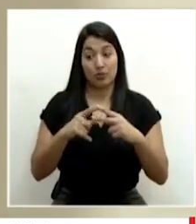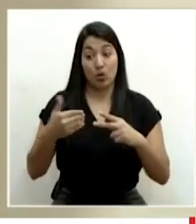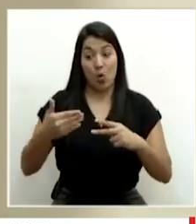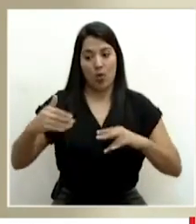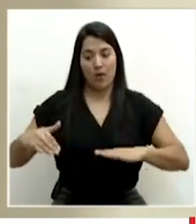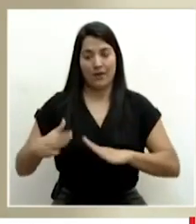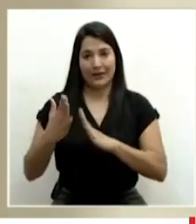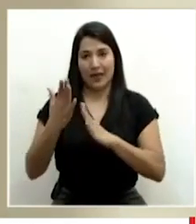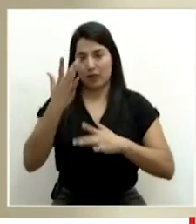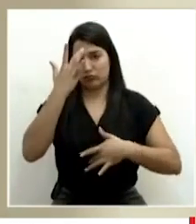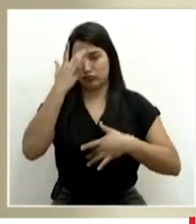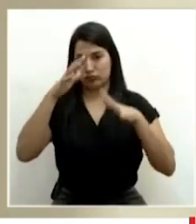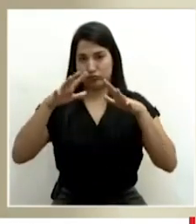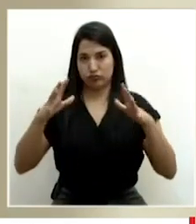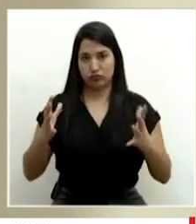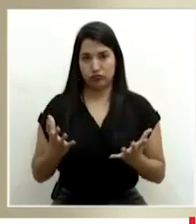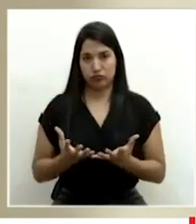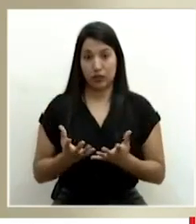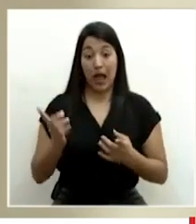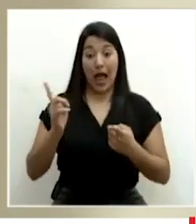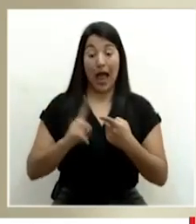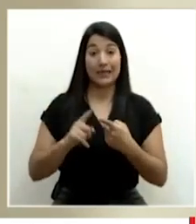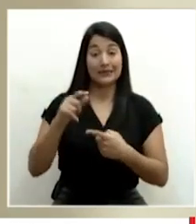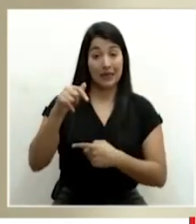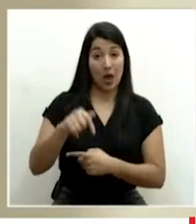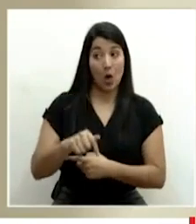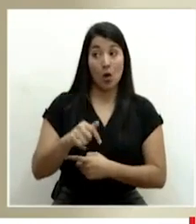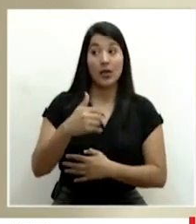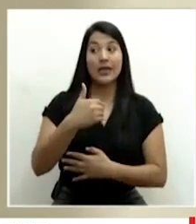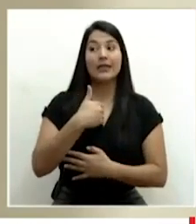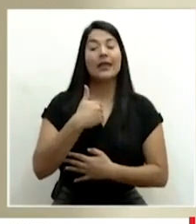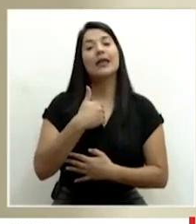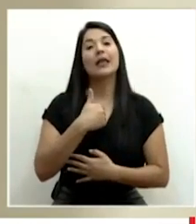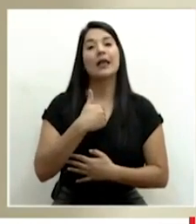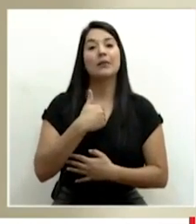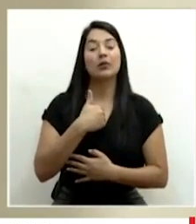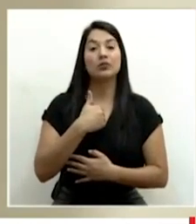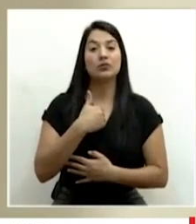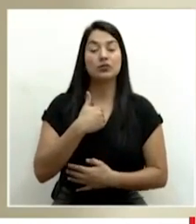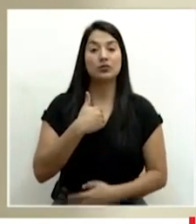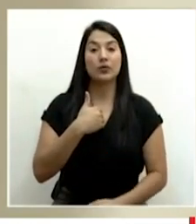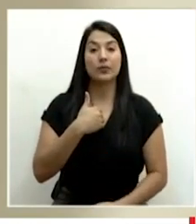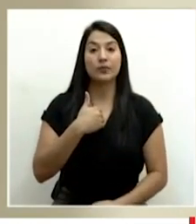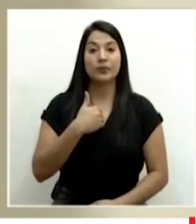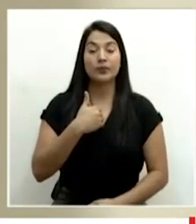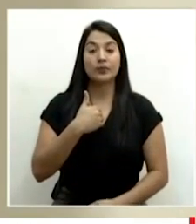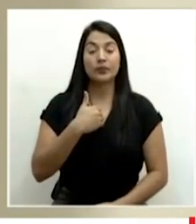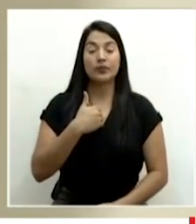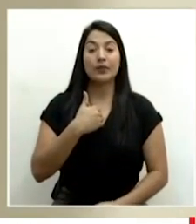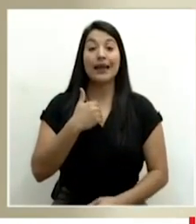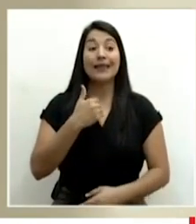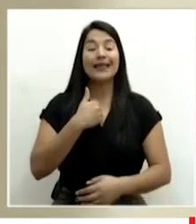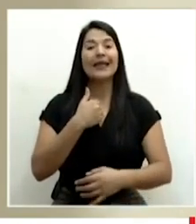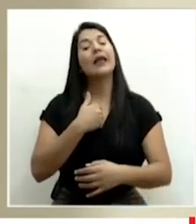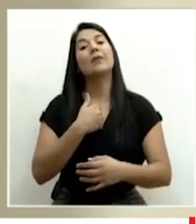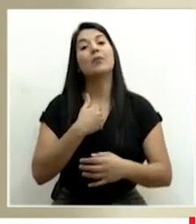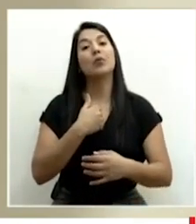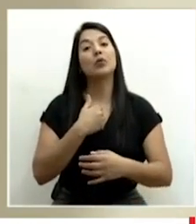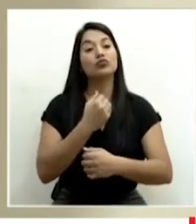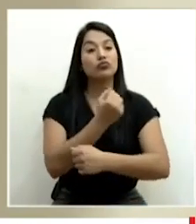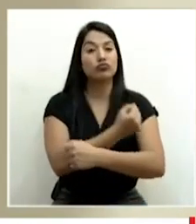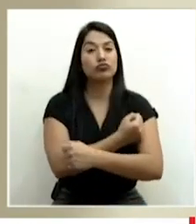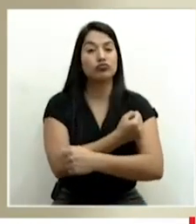Al día de hoy tenemos ya una una colocación de la vacuna en